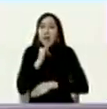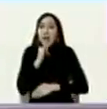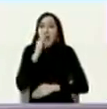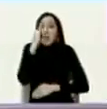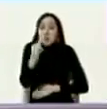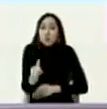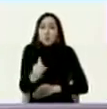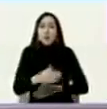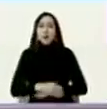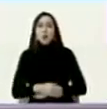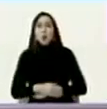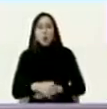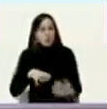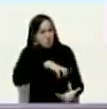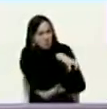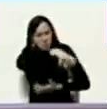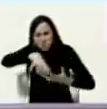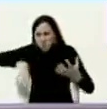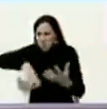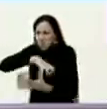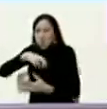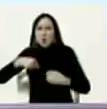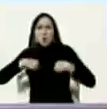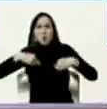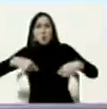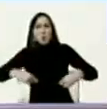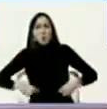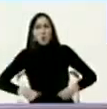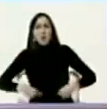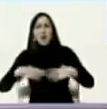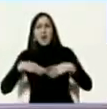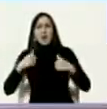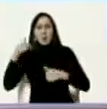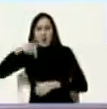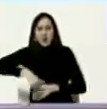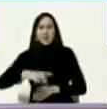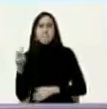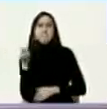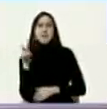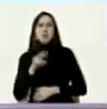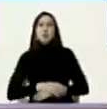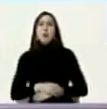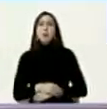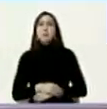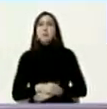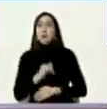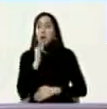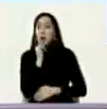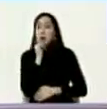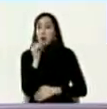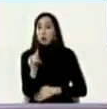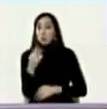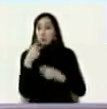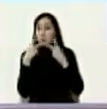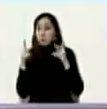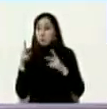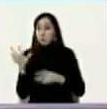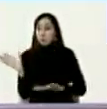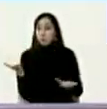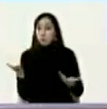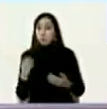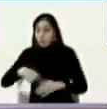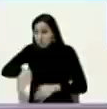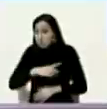catástrofe humanitaria y de salud en Venezuela lo anunciaron lo publicaron búsquenlo ustedes son